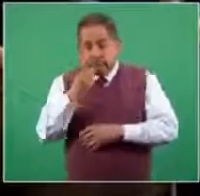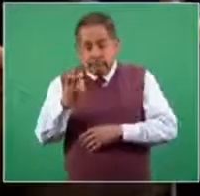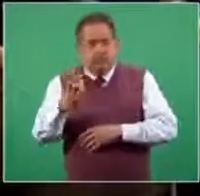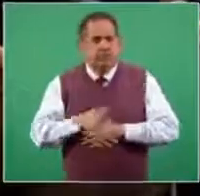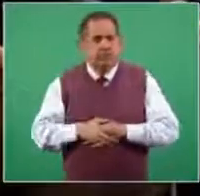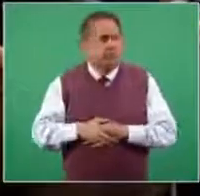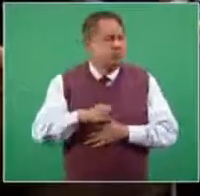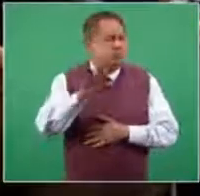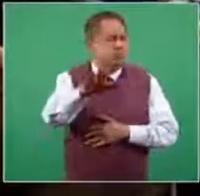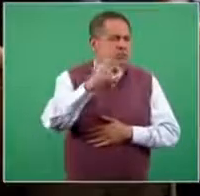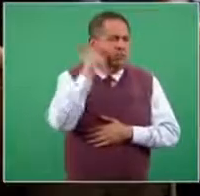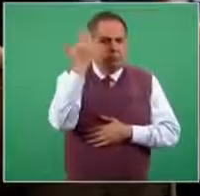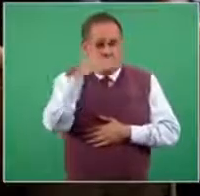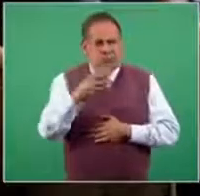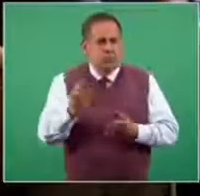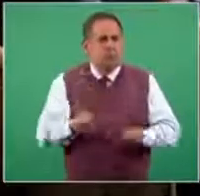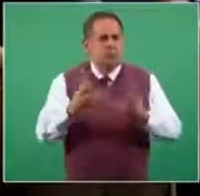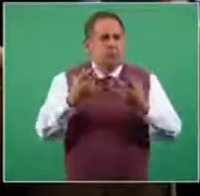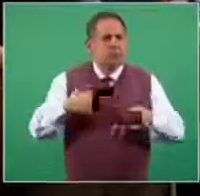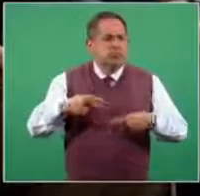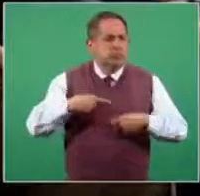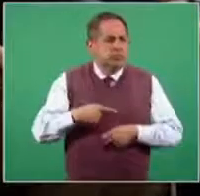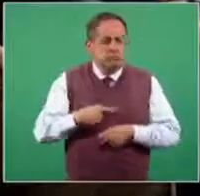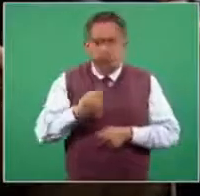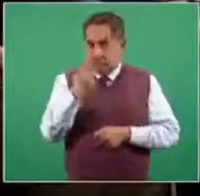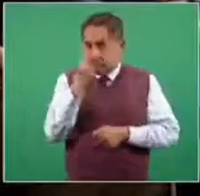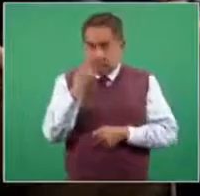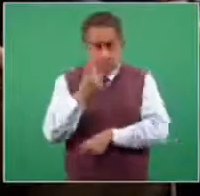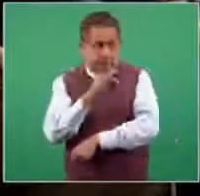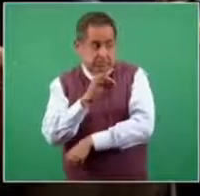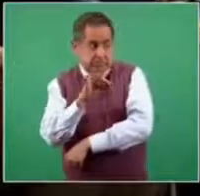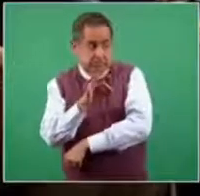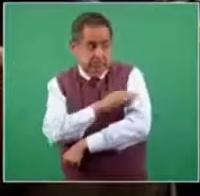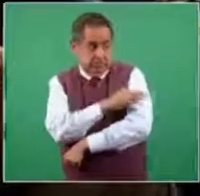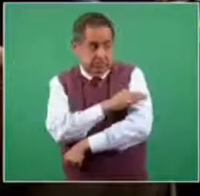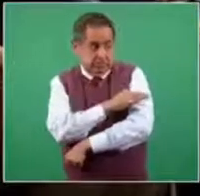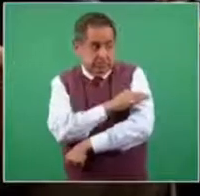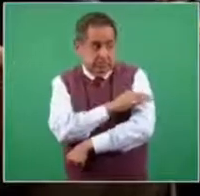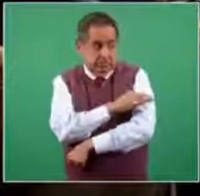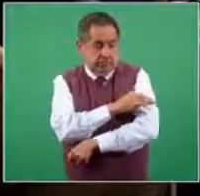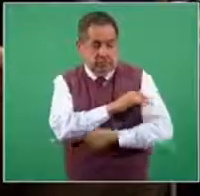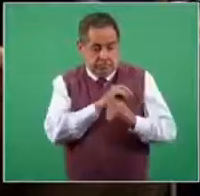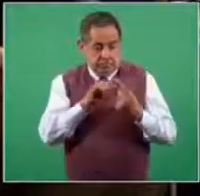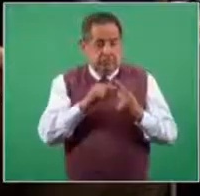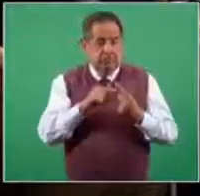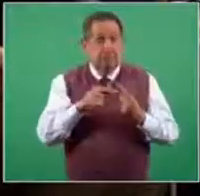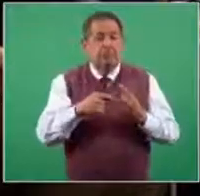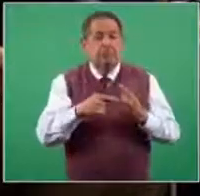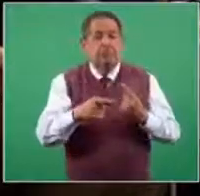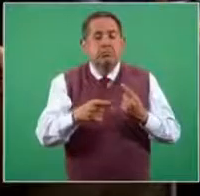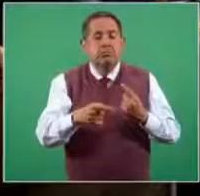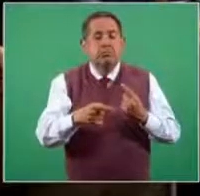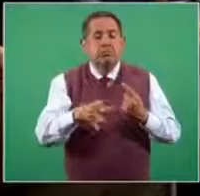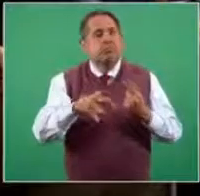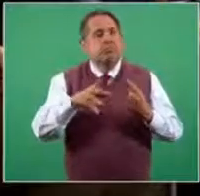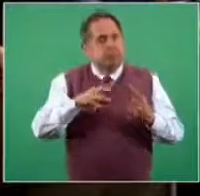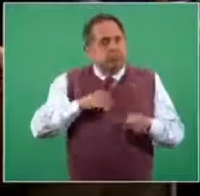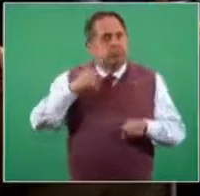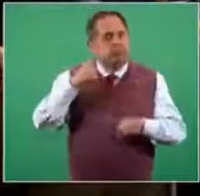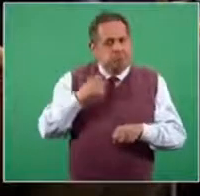que se han recibido la primera dosis se han infectado. En este caso ella falleció, era la jefa de